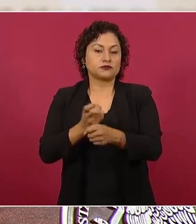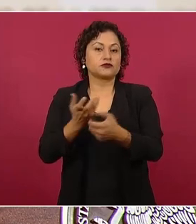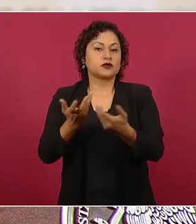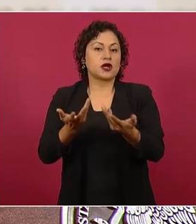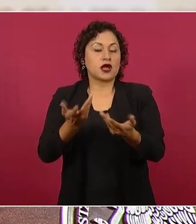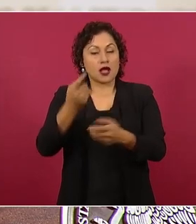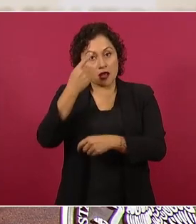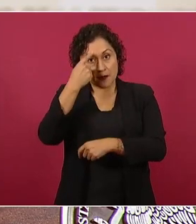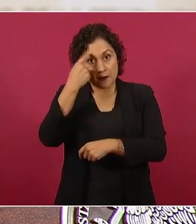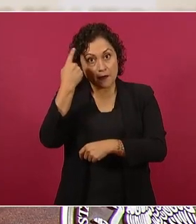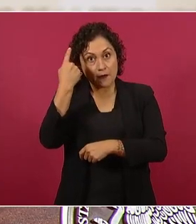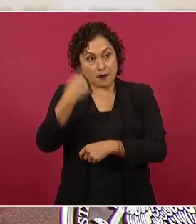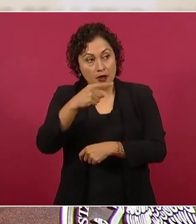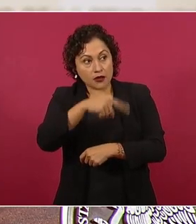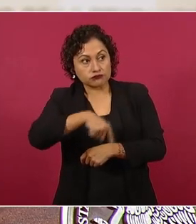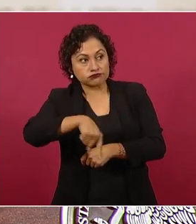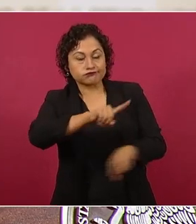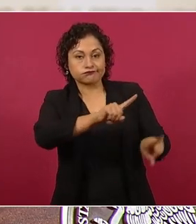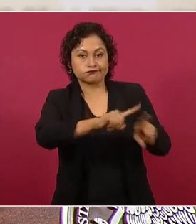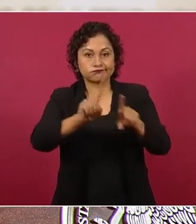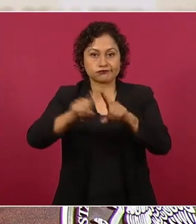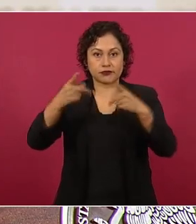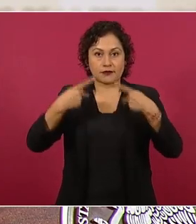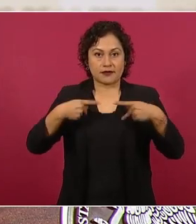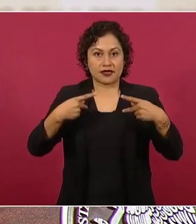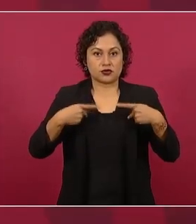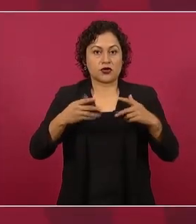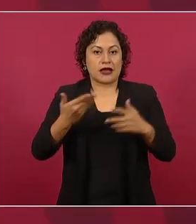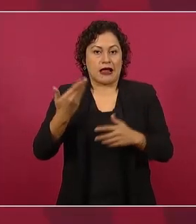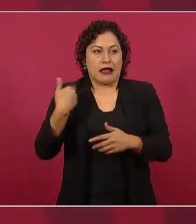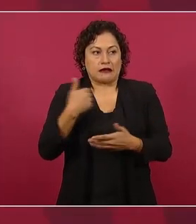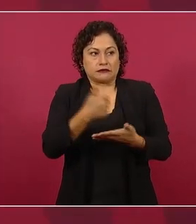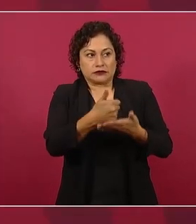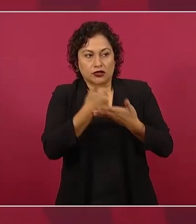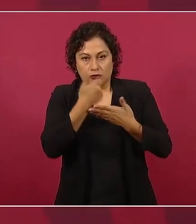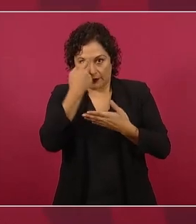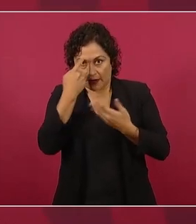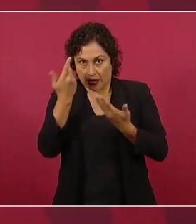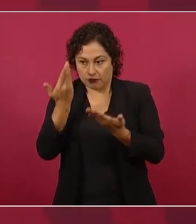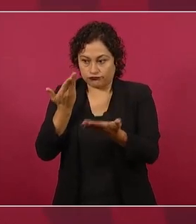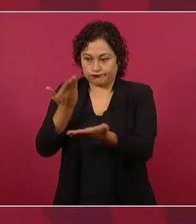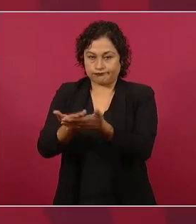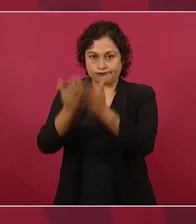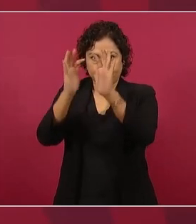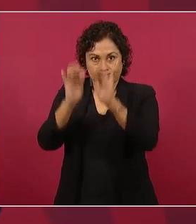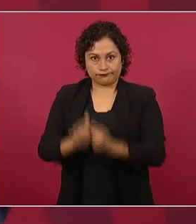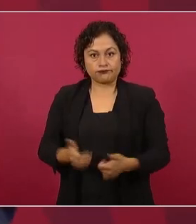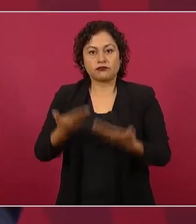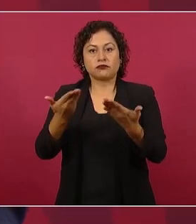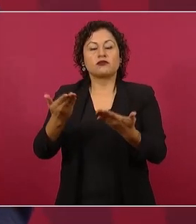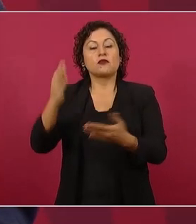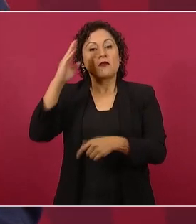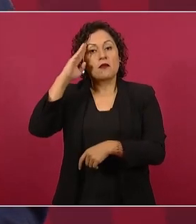han ayudado en la elaboración del documento al maestro Horacio Duarte,